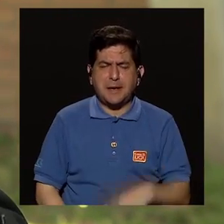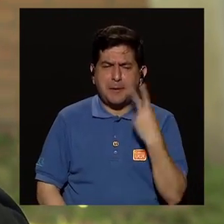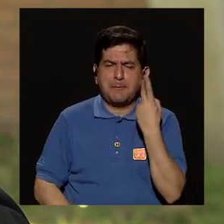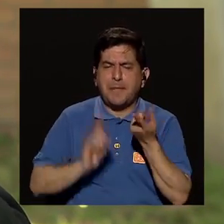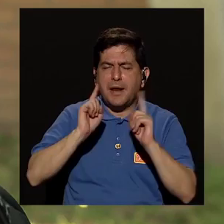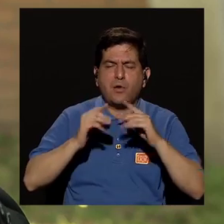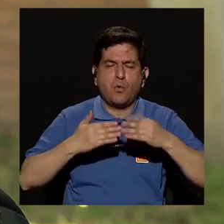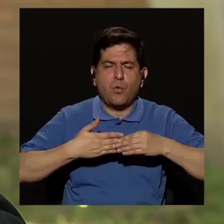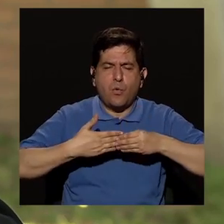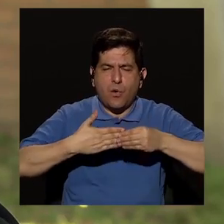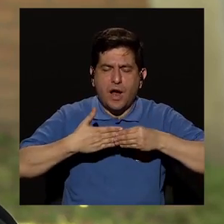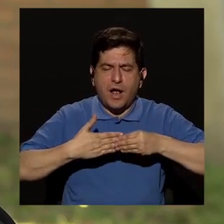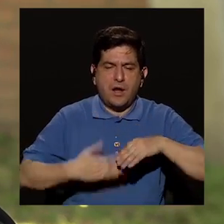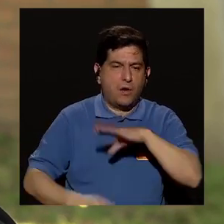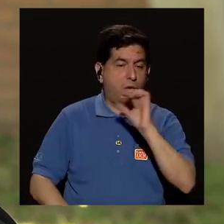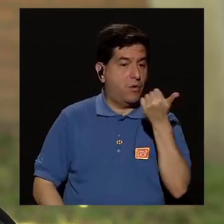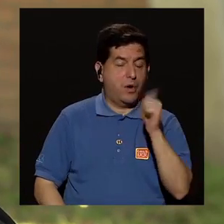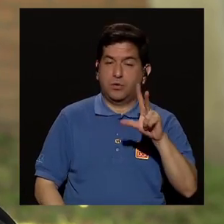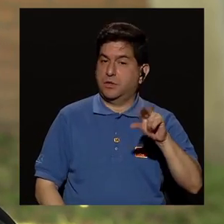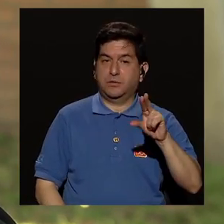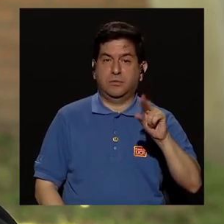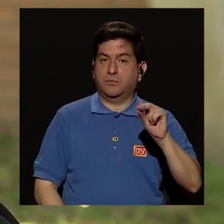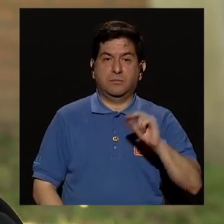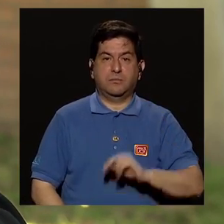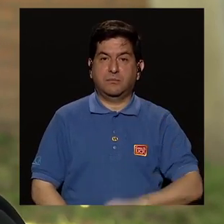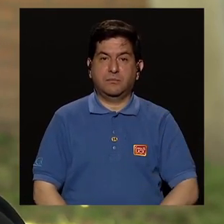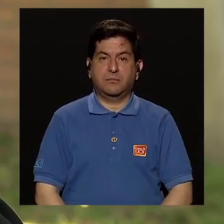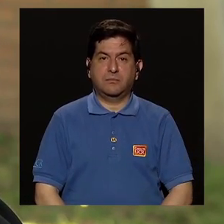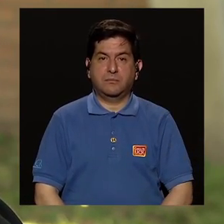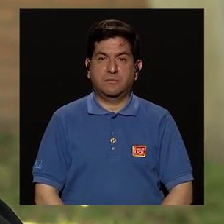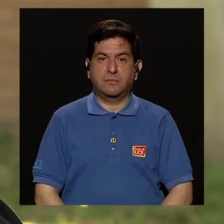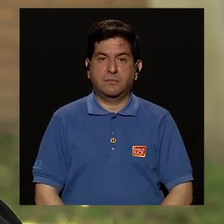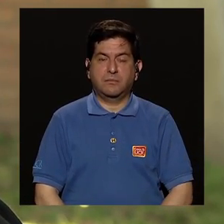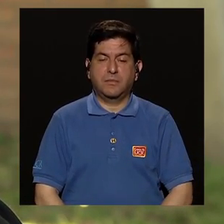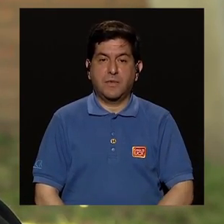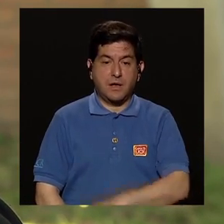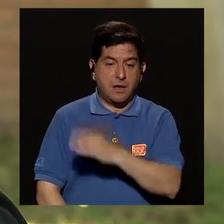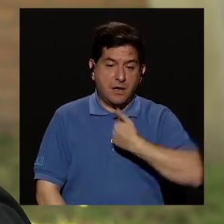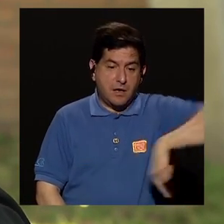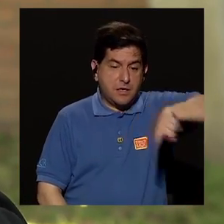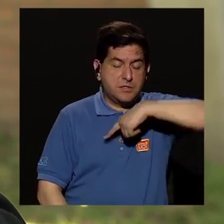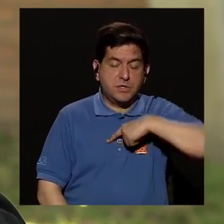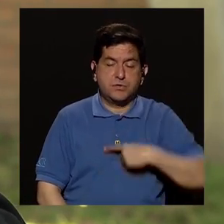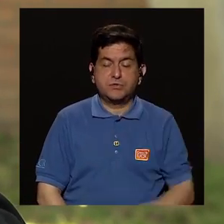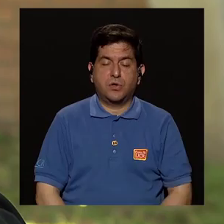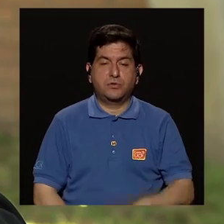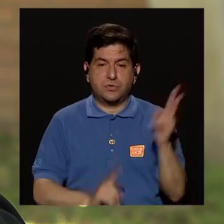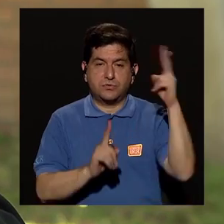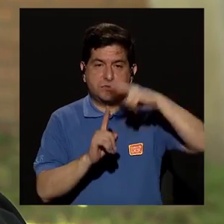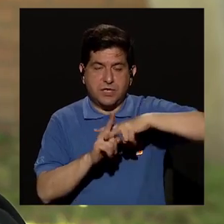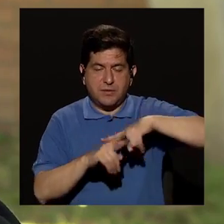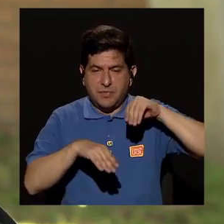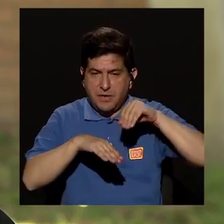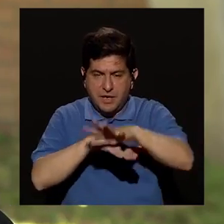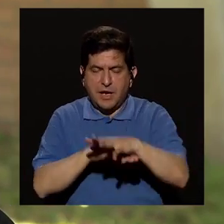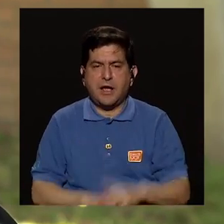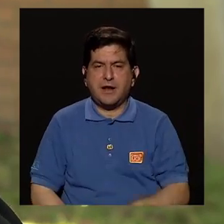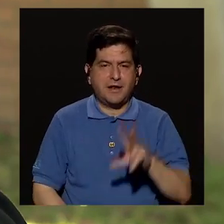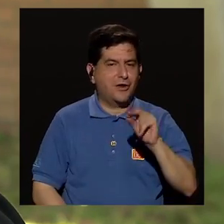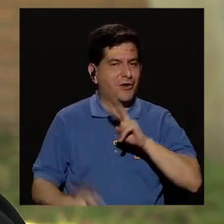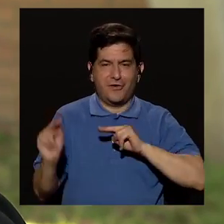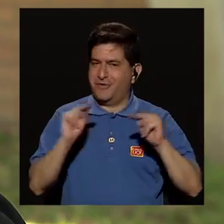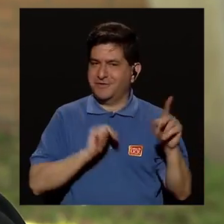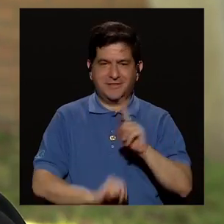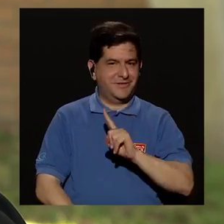pueden ser flexibles y en cuáles no y por otro lado si vamos a aplicar consecuencias no aceptar